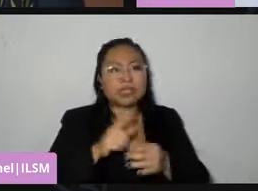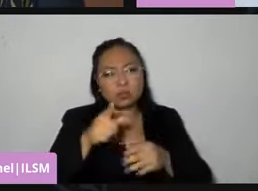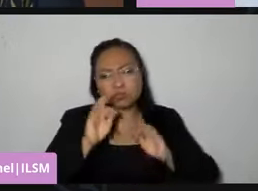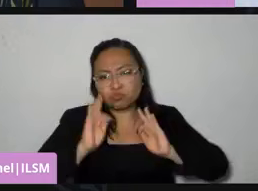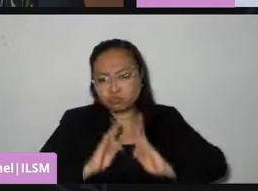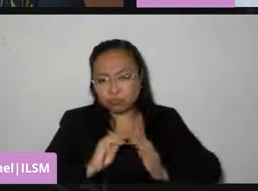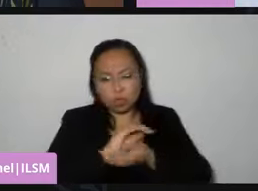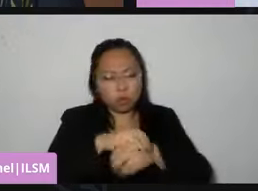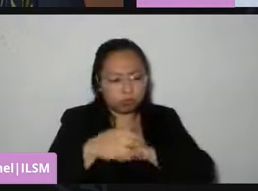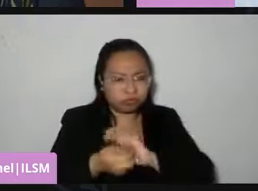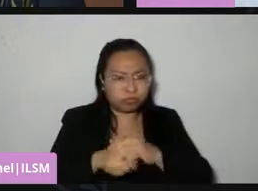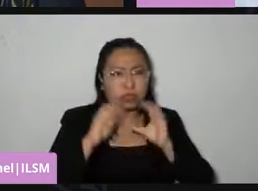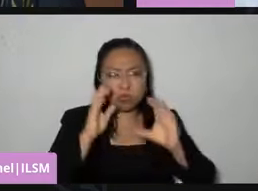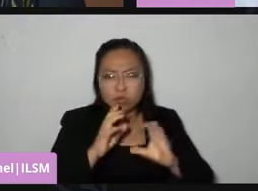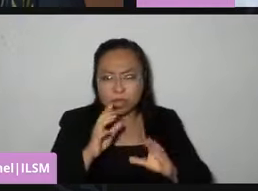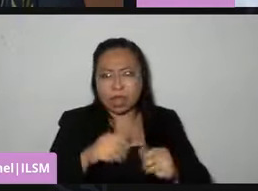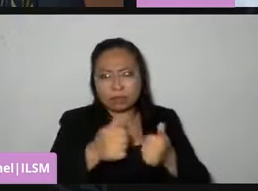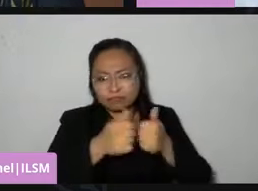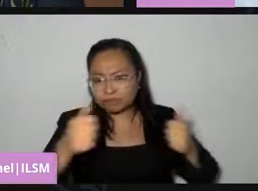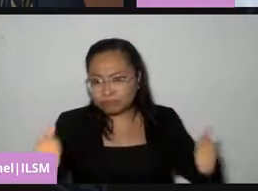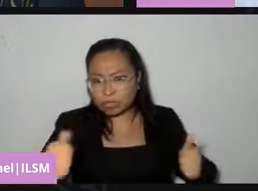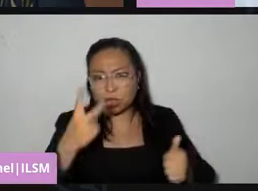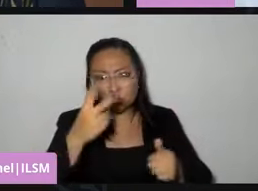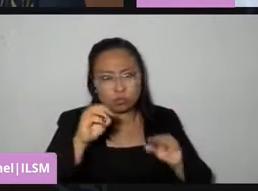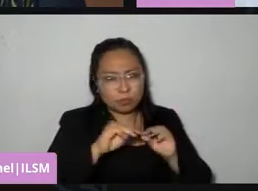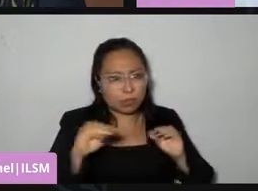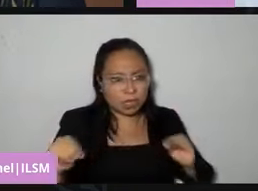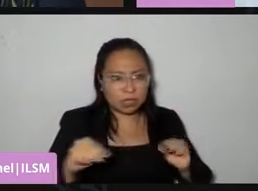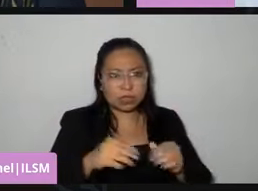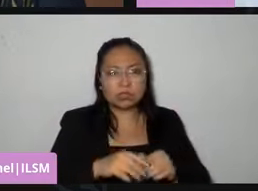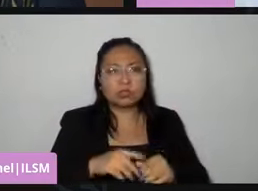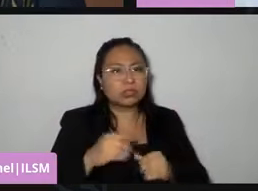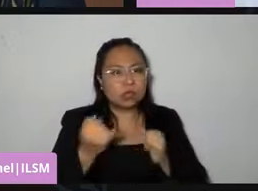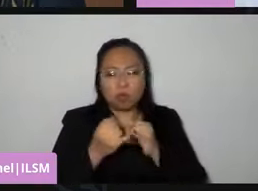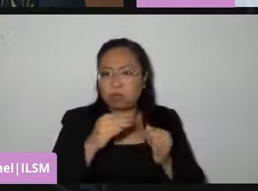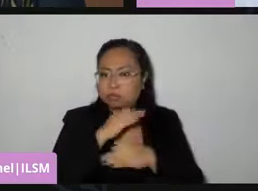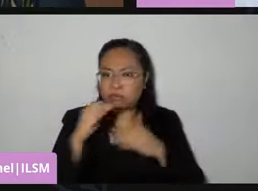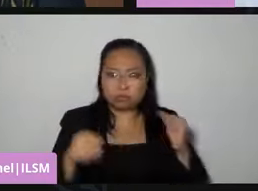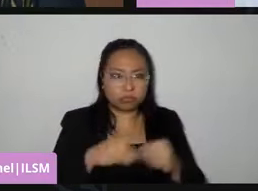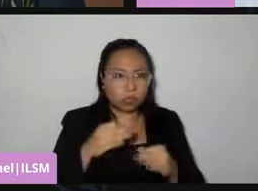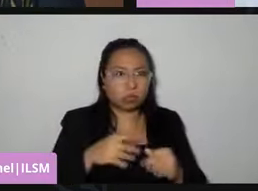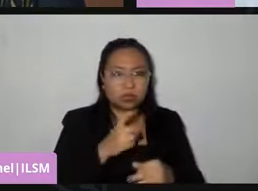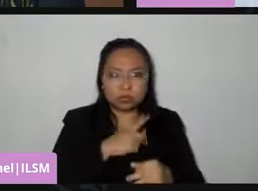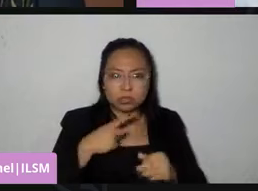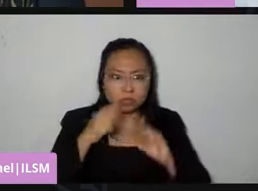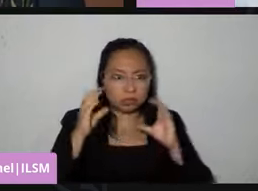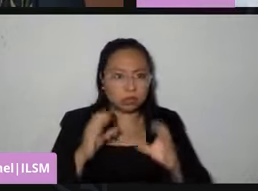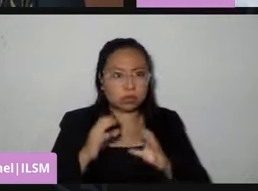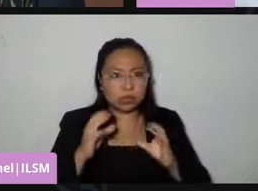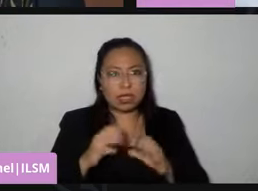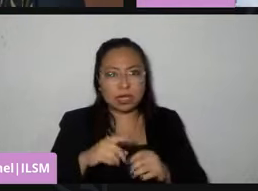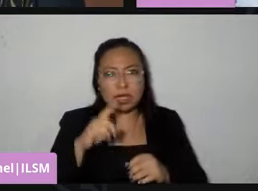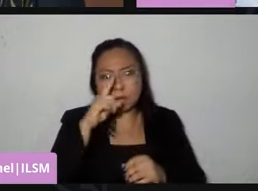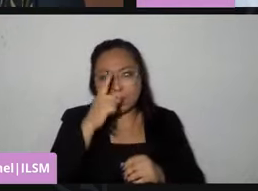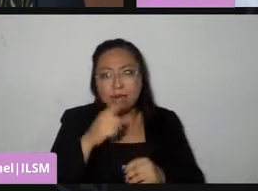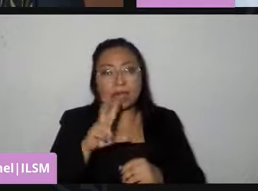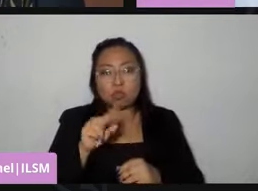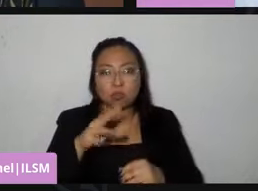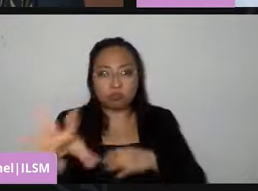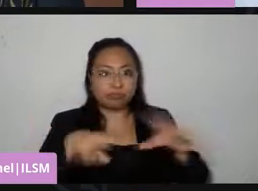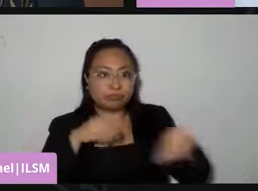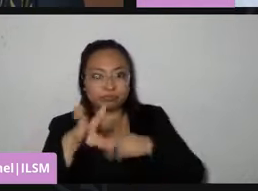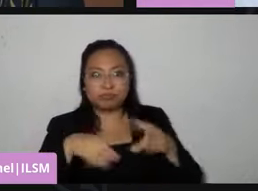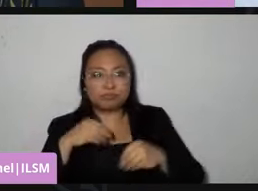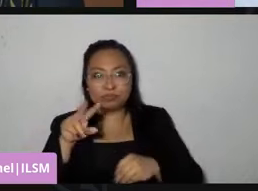tranquilos, Sunia, en ese sentido habrá todas las medidas para que se evite el contagio,